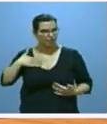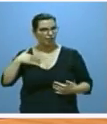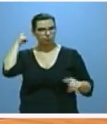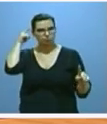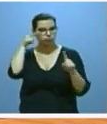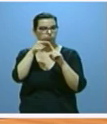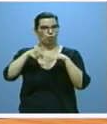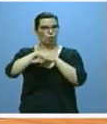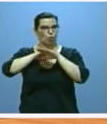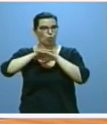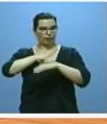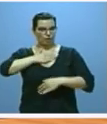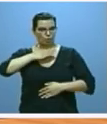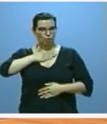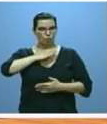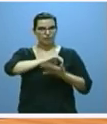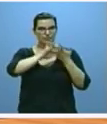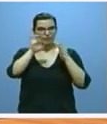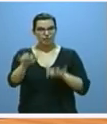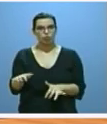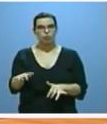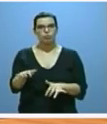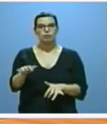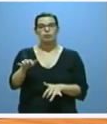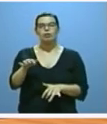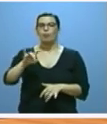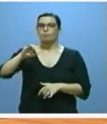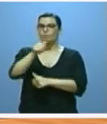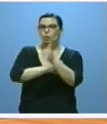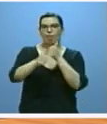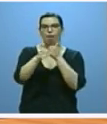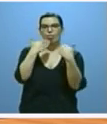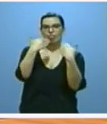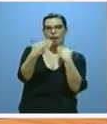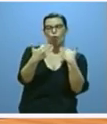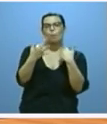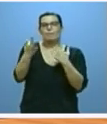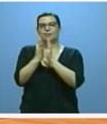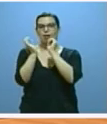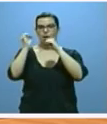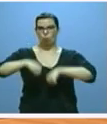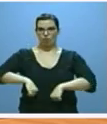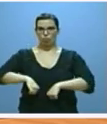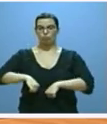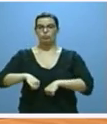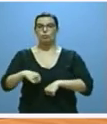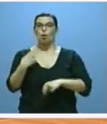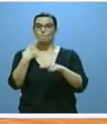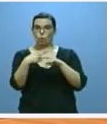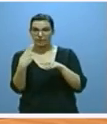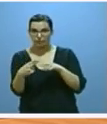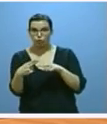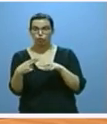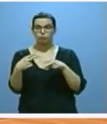del gobierno de la comunidad por la vía del diálogo y del acuerdo político social